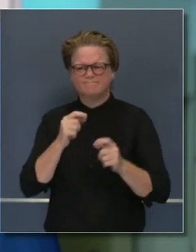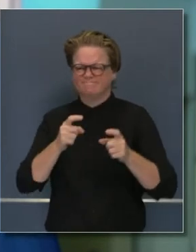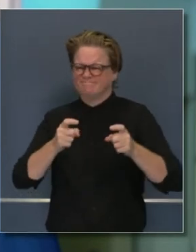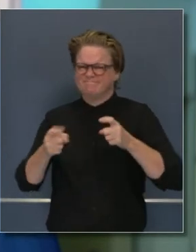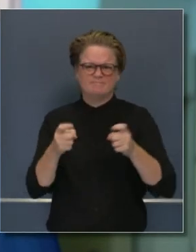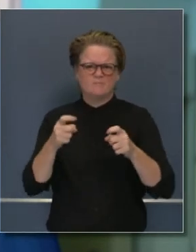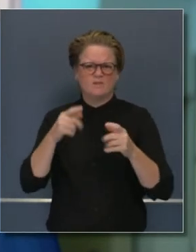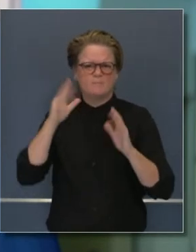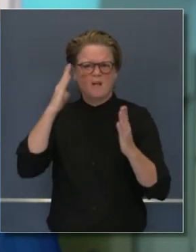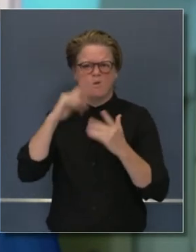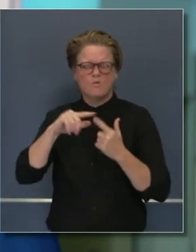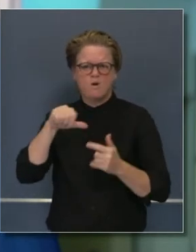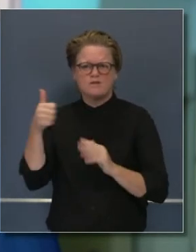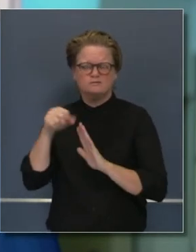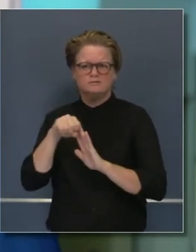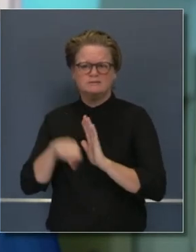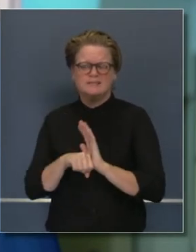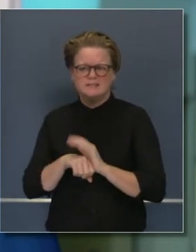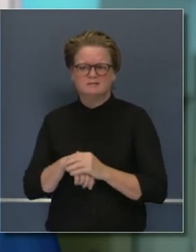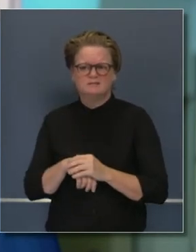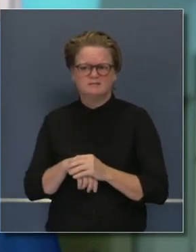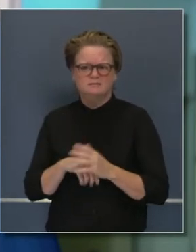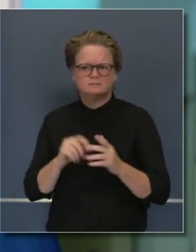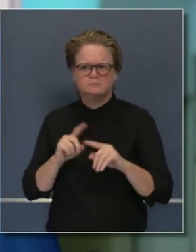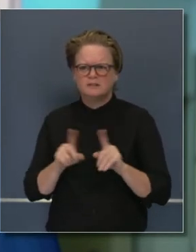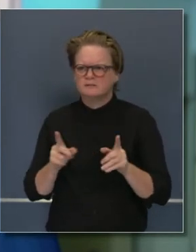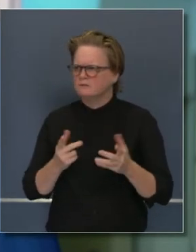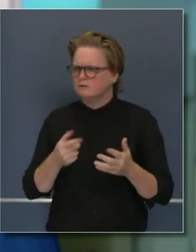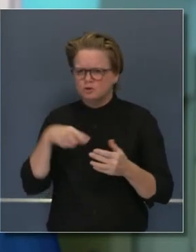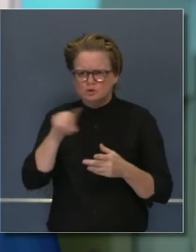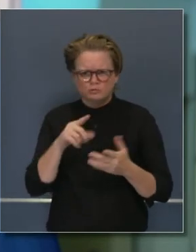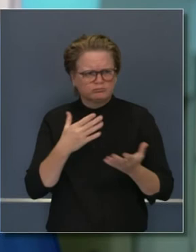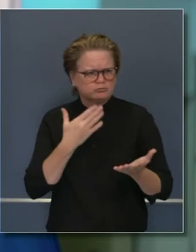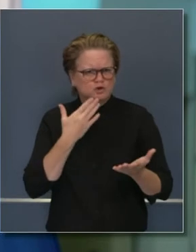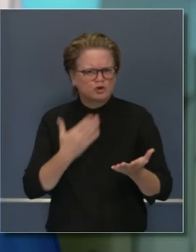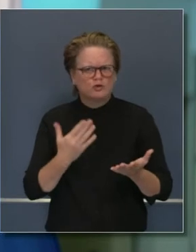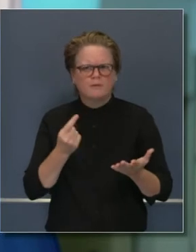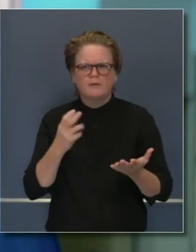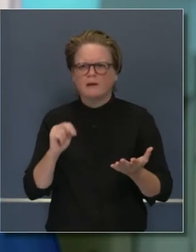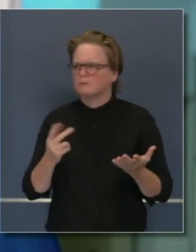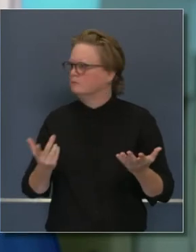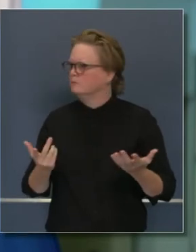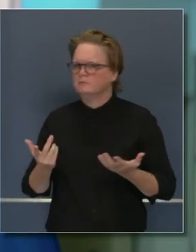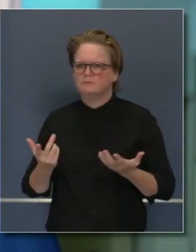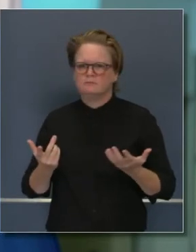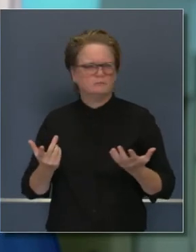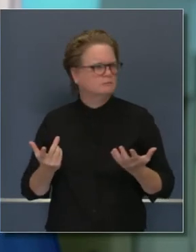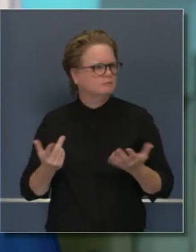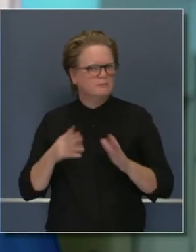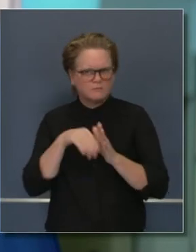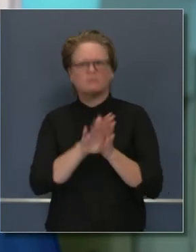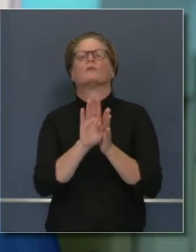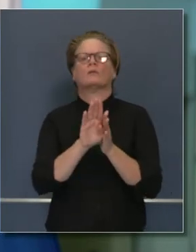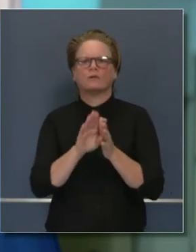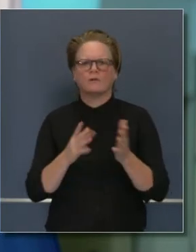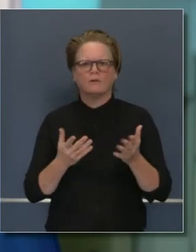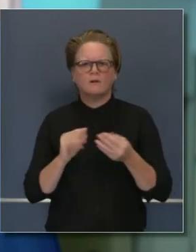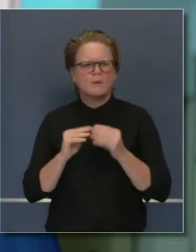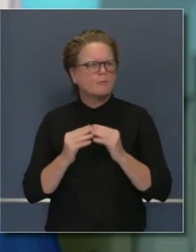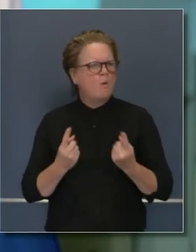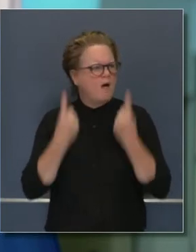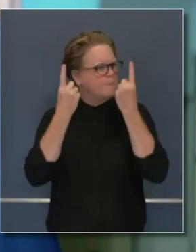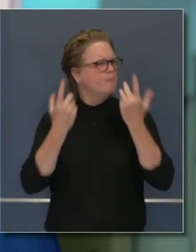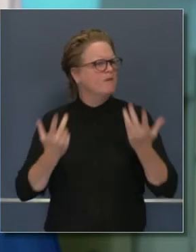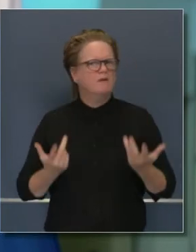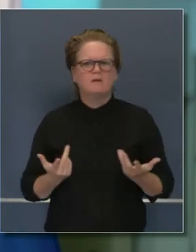qué es lo que no funciona, según usted. California, estos aumentos en los casos de todas maneras. Y en cuanto a la escena que usted